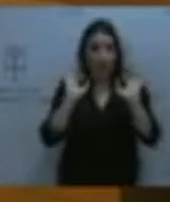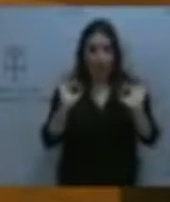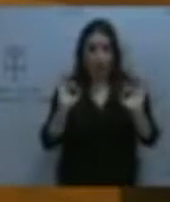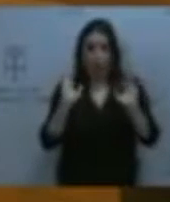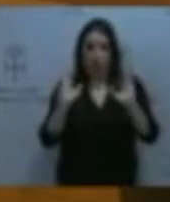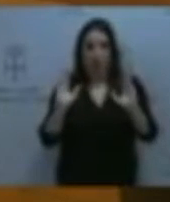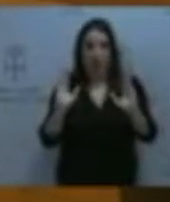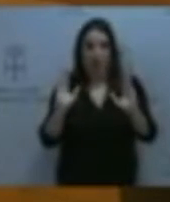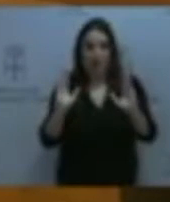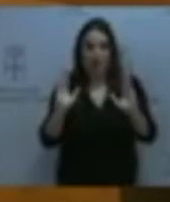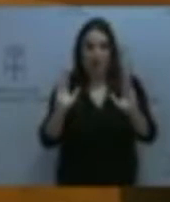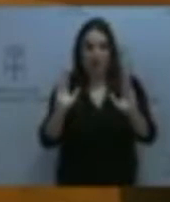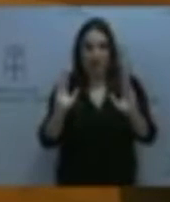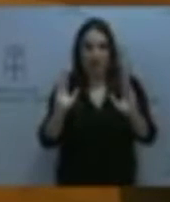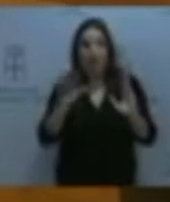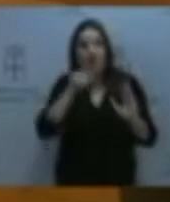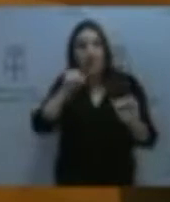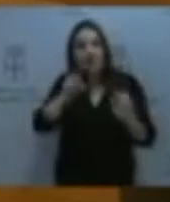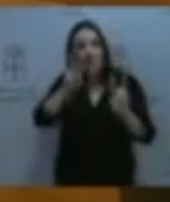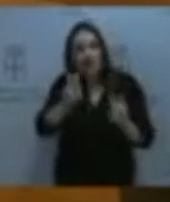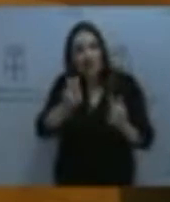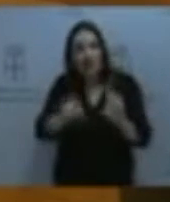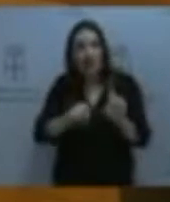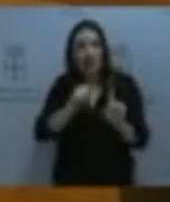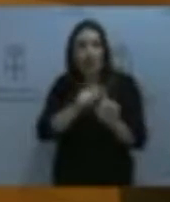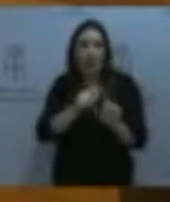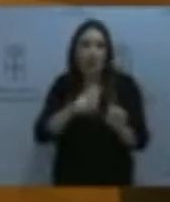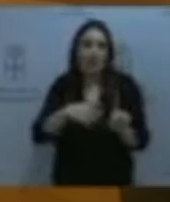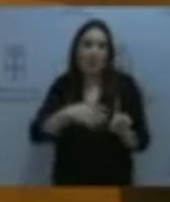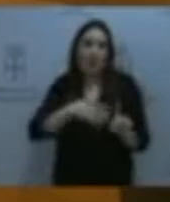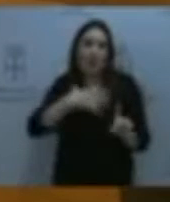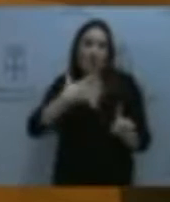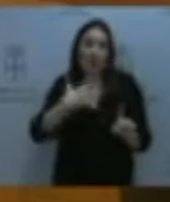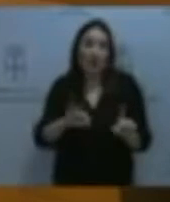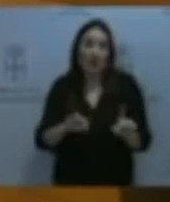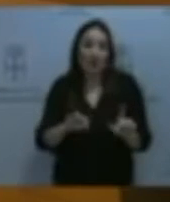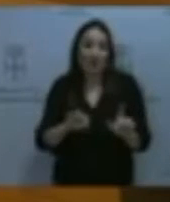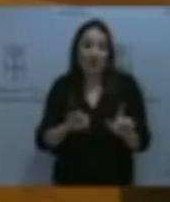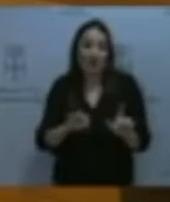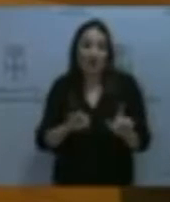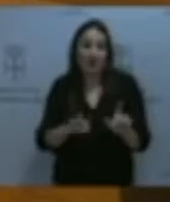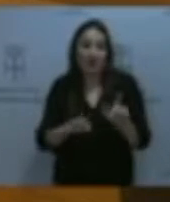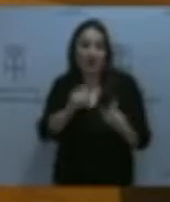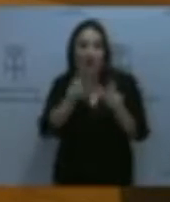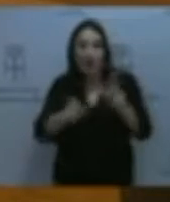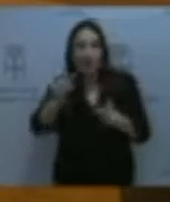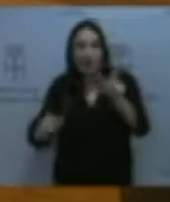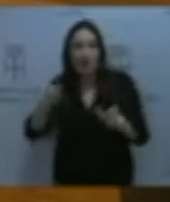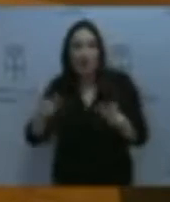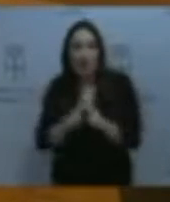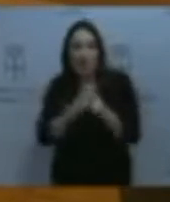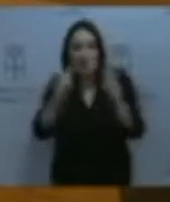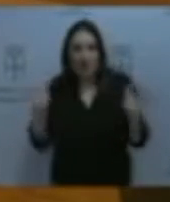momento. Porque esto ye una manera de aumentar la disponibilidad y de aumentar el capital humano